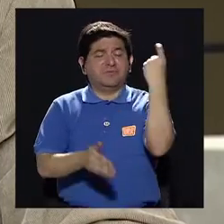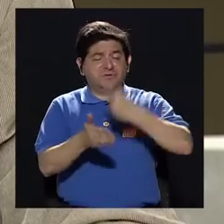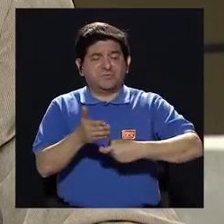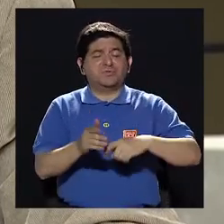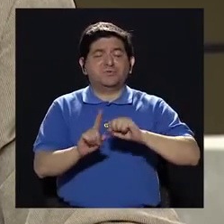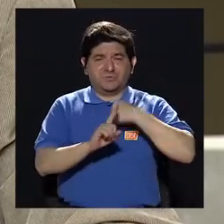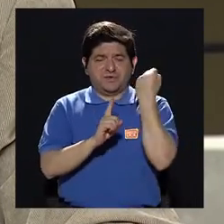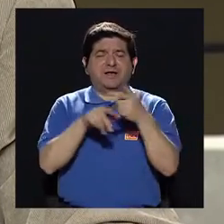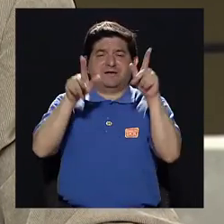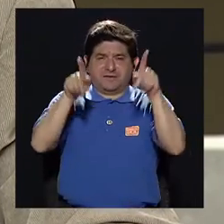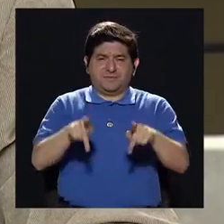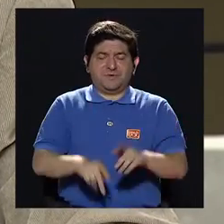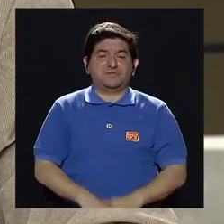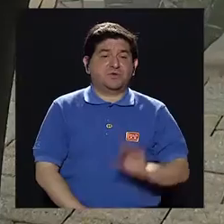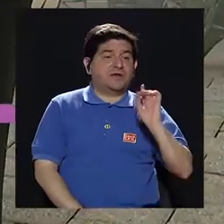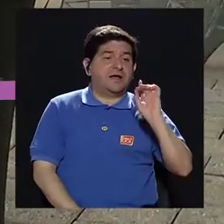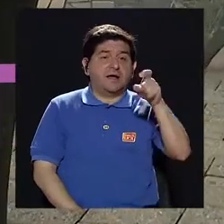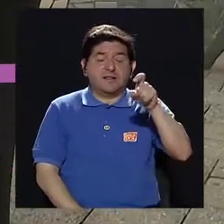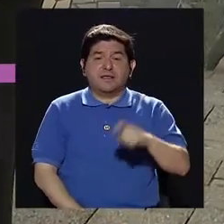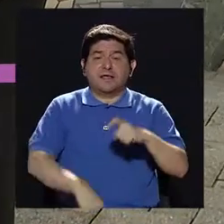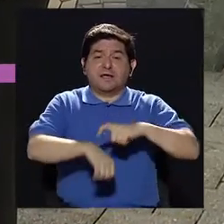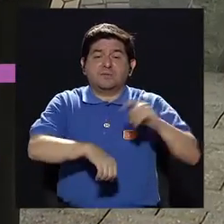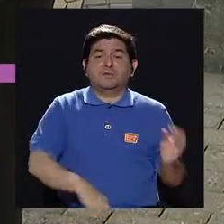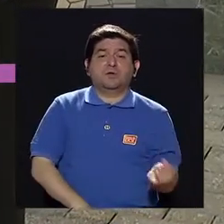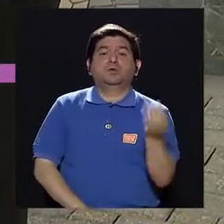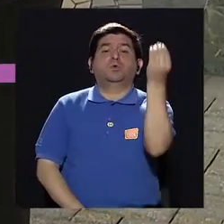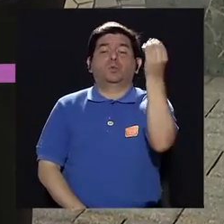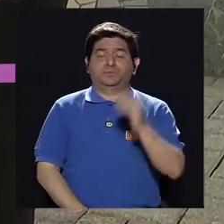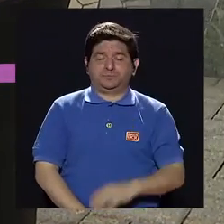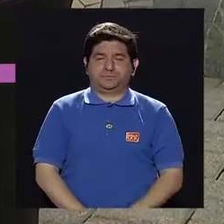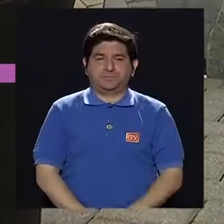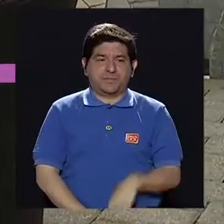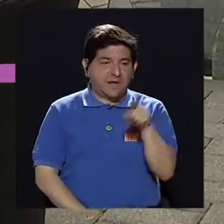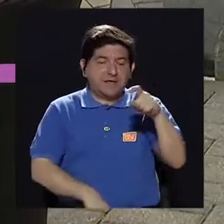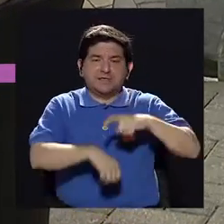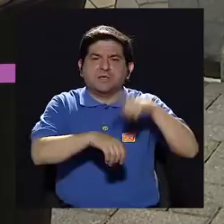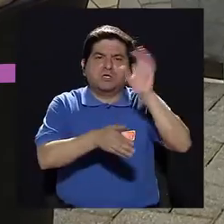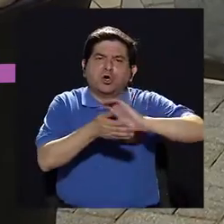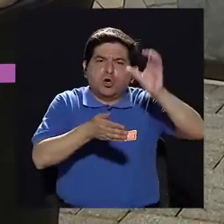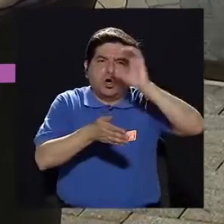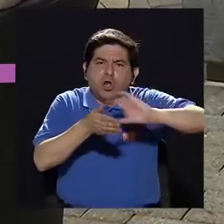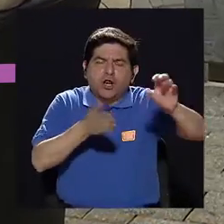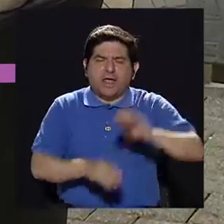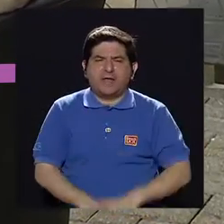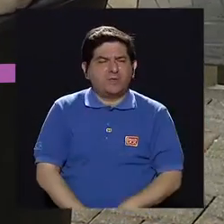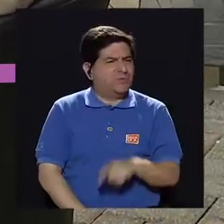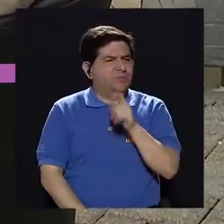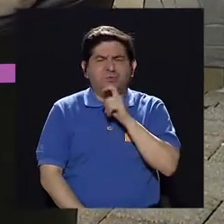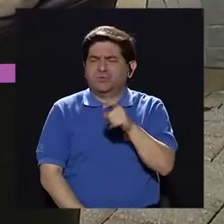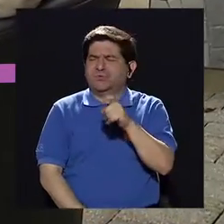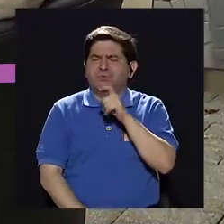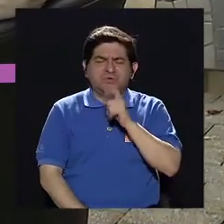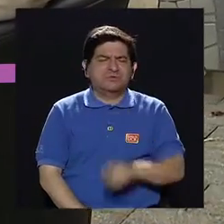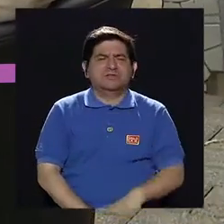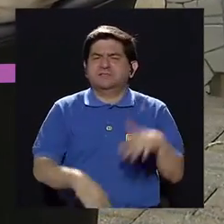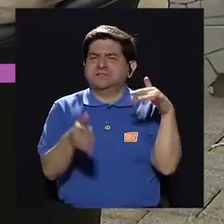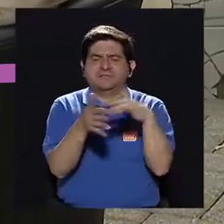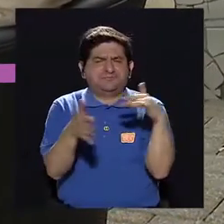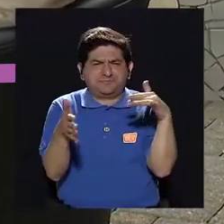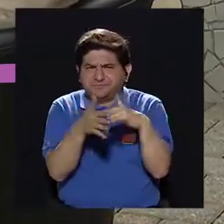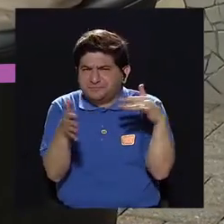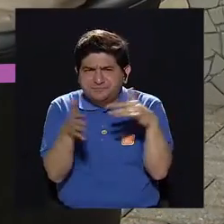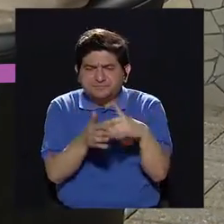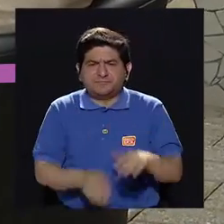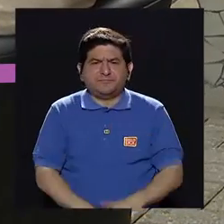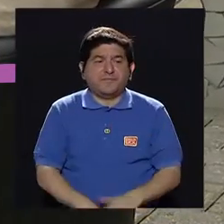bastante duro para el paciente, sobre todo cuando se le diagnostica en plena adolescencia, porque están en el colegio, ¿verdad? Se les dificulta mucho lo que es